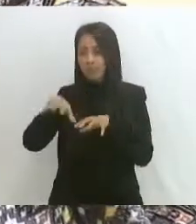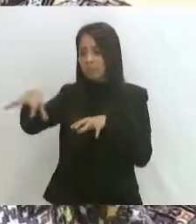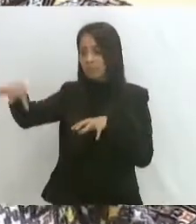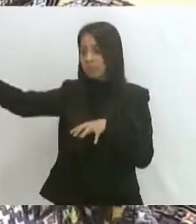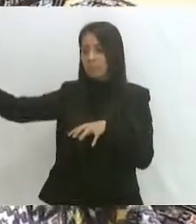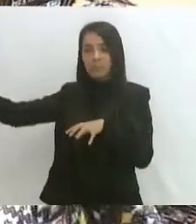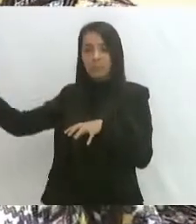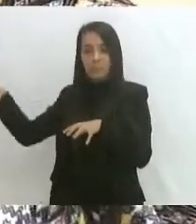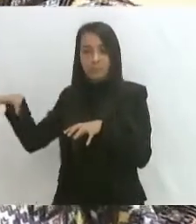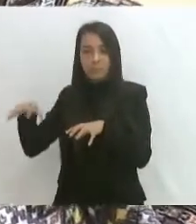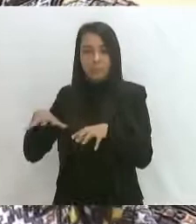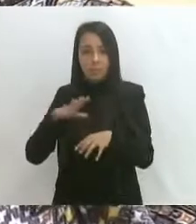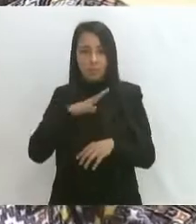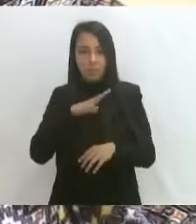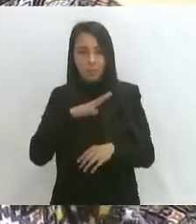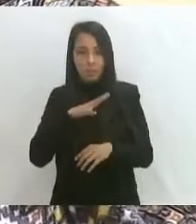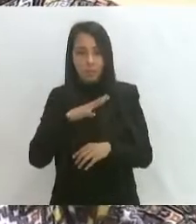alrededor.